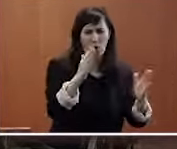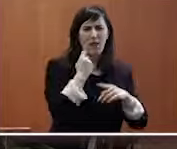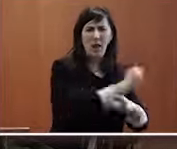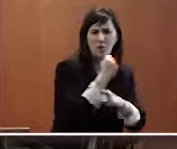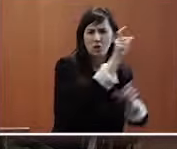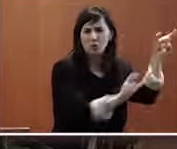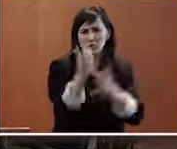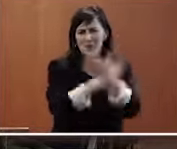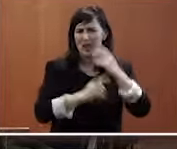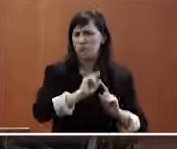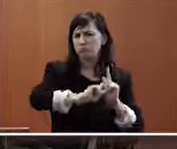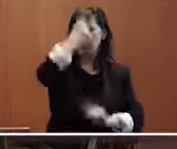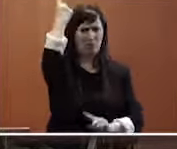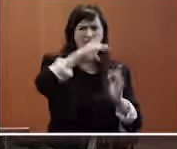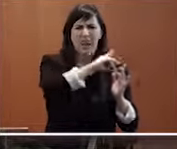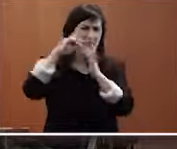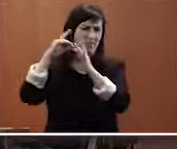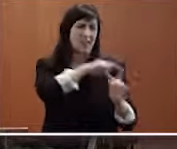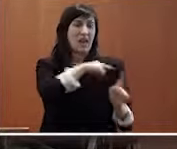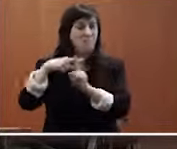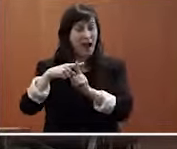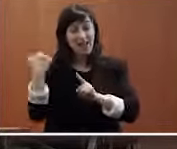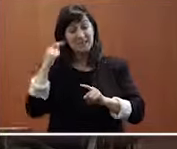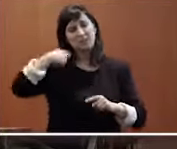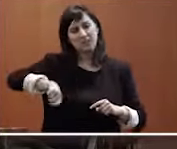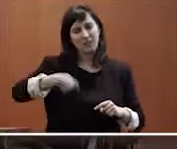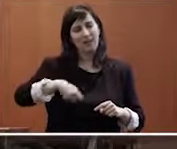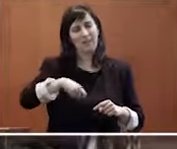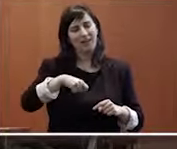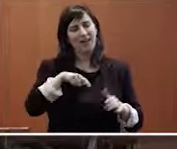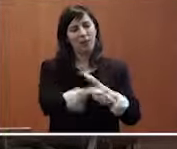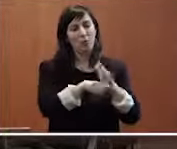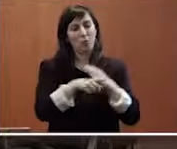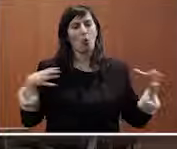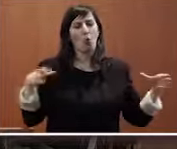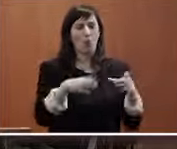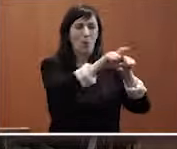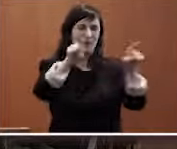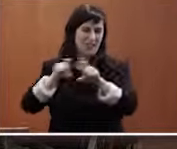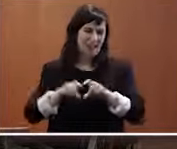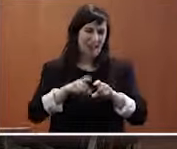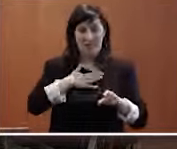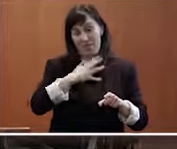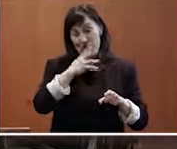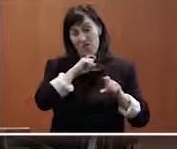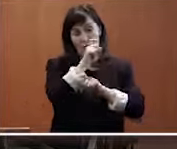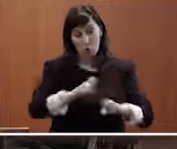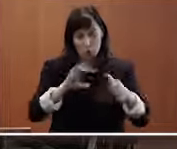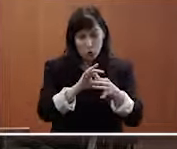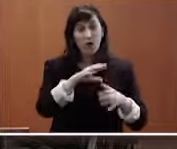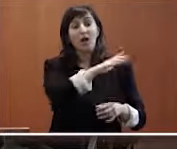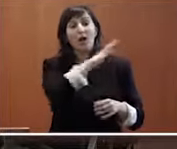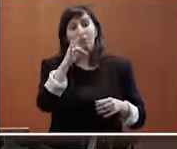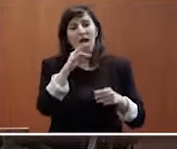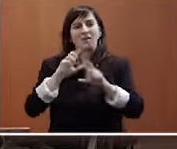con discapacidade, pero é, además, presidente ejecutivo do grupo empresarial Fundosa e de diversas empresas que configuran o modelo de